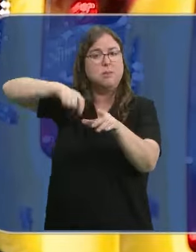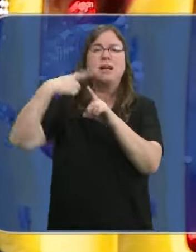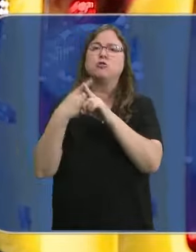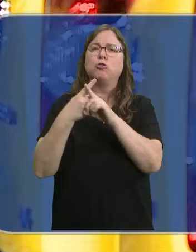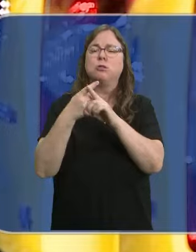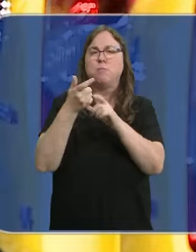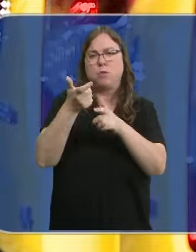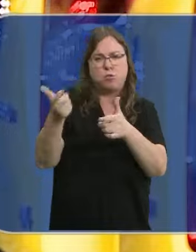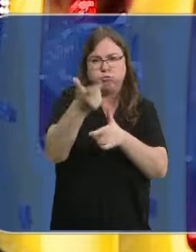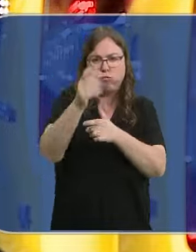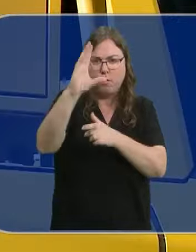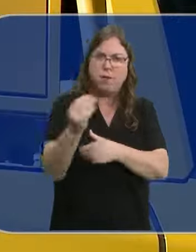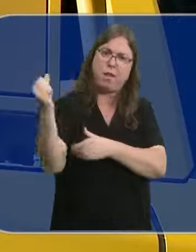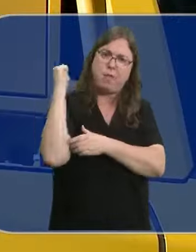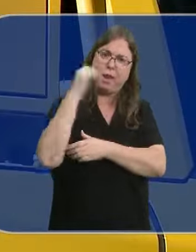extinción.